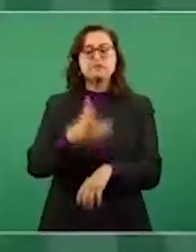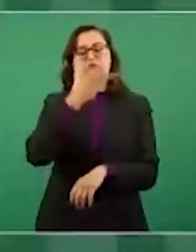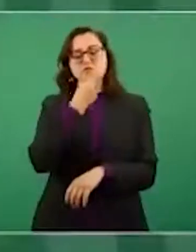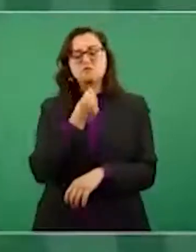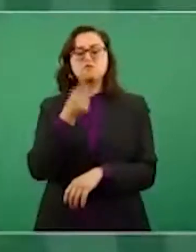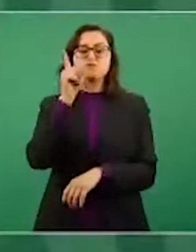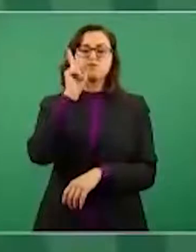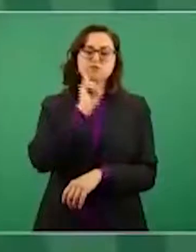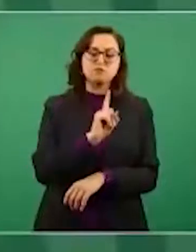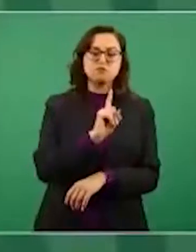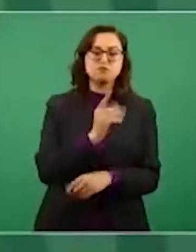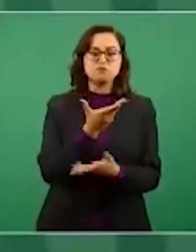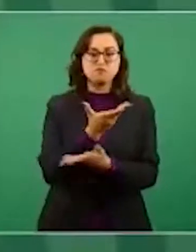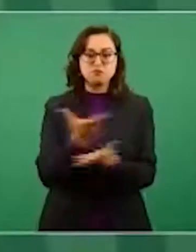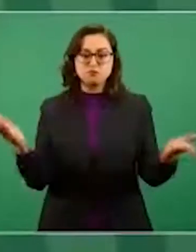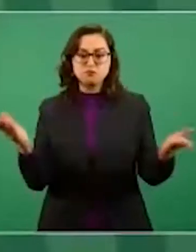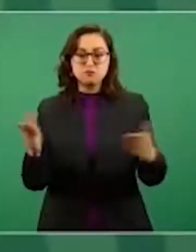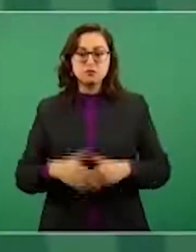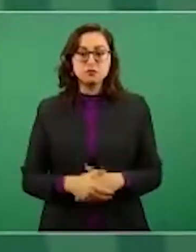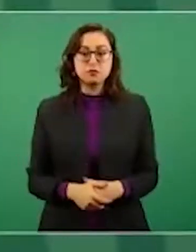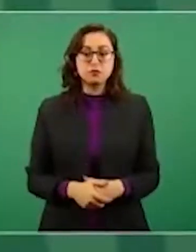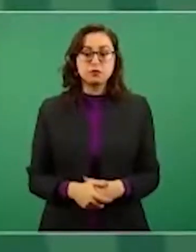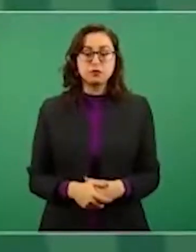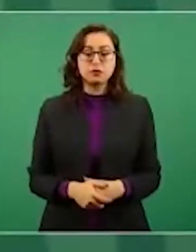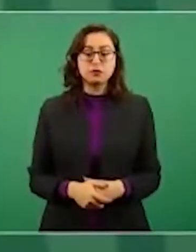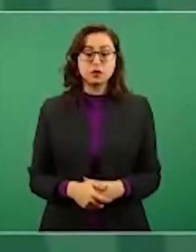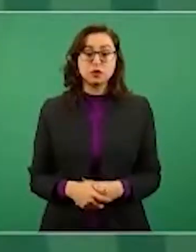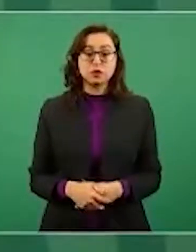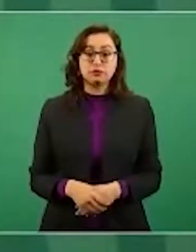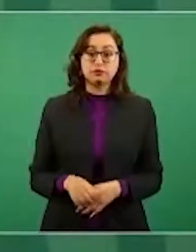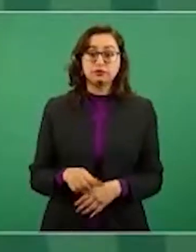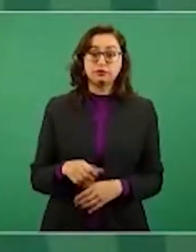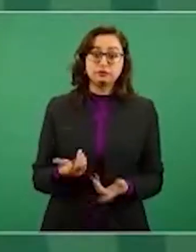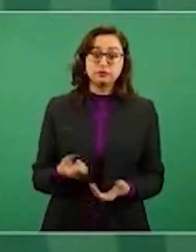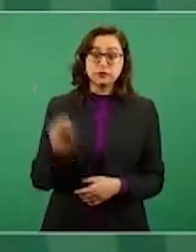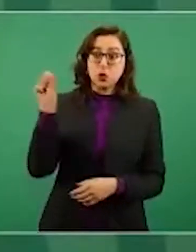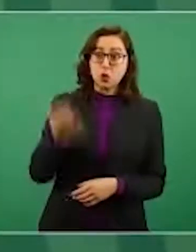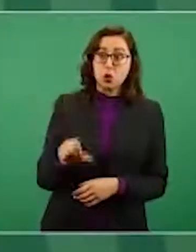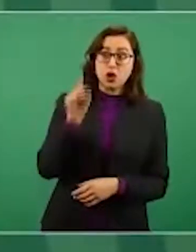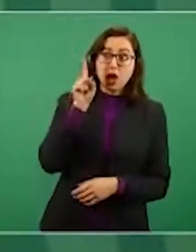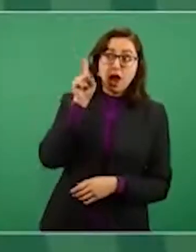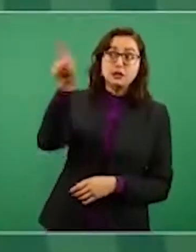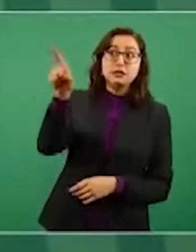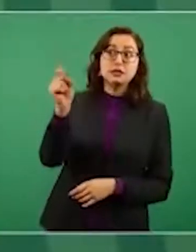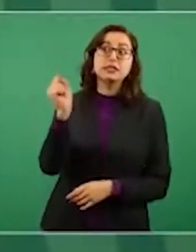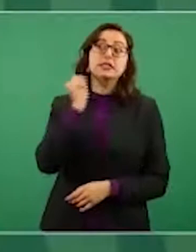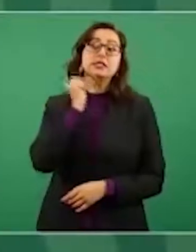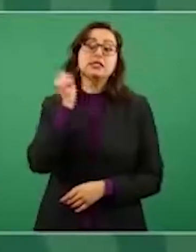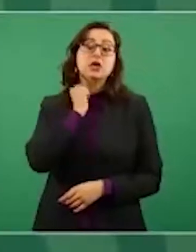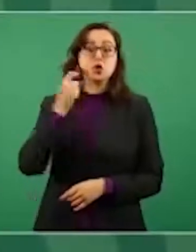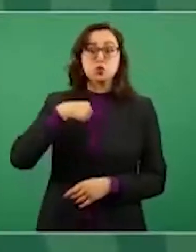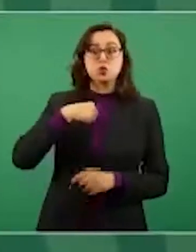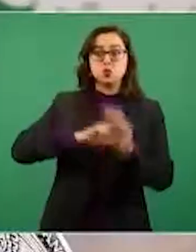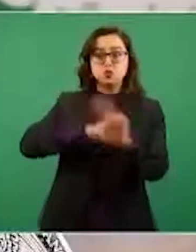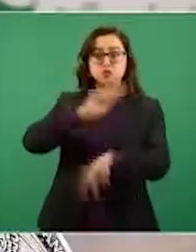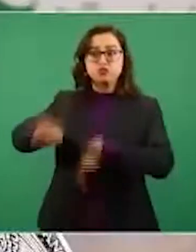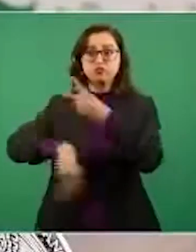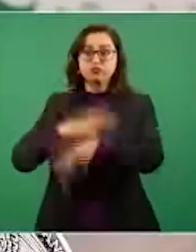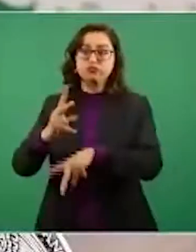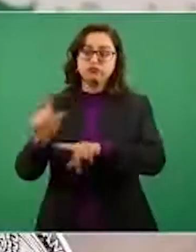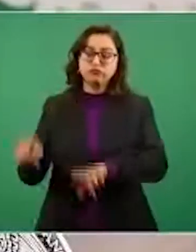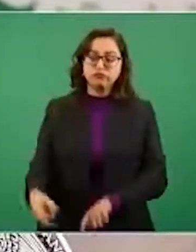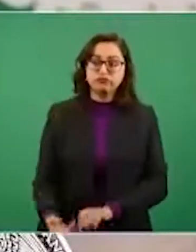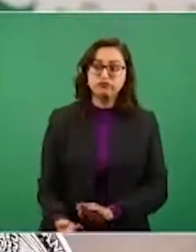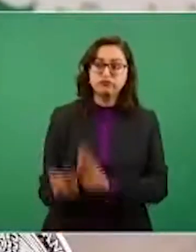Hoy compareceré ante el Senado de la República para que delibere sobre mi ratificación como